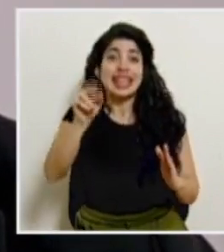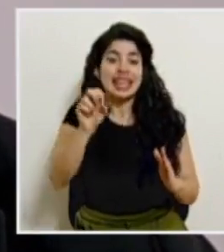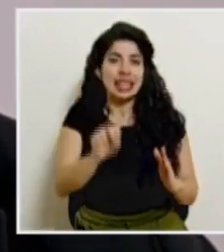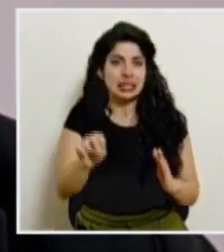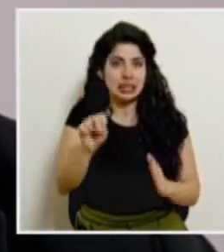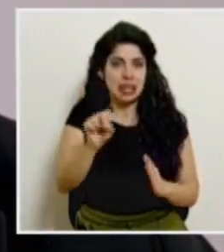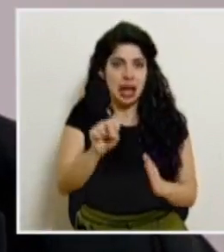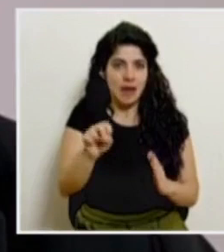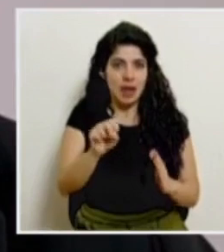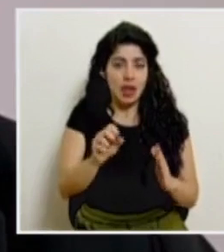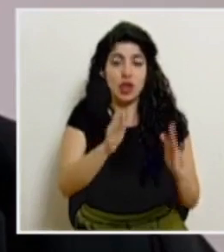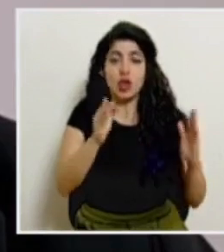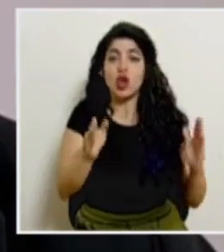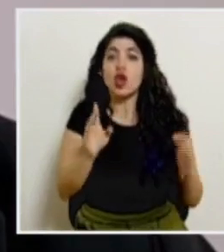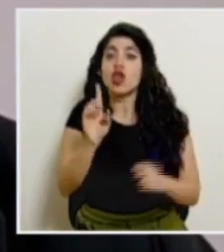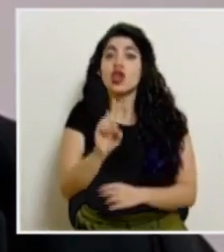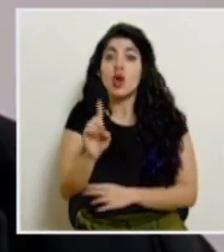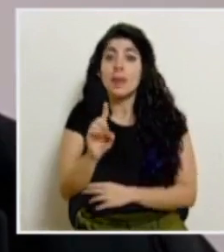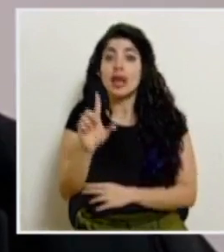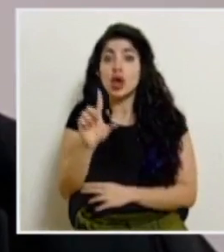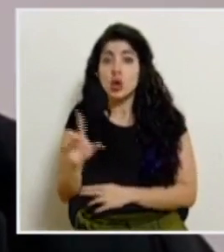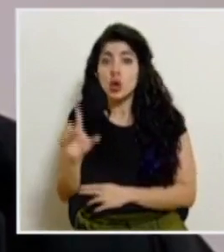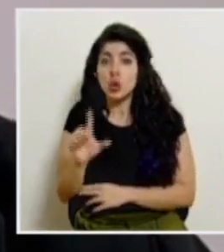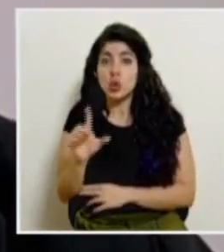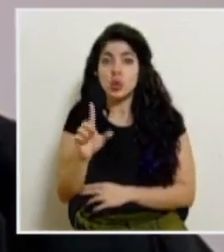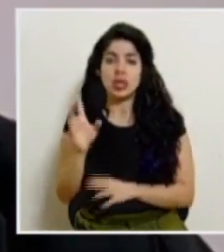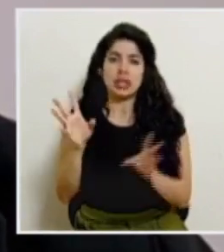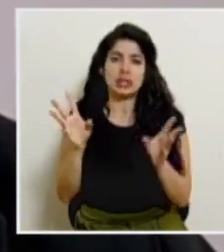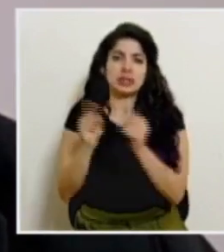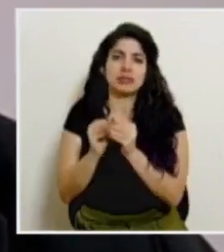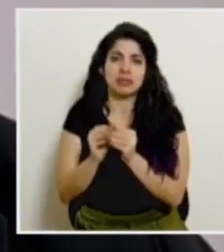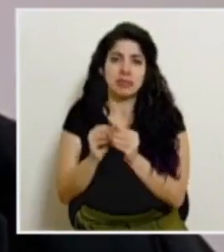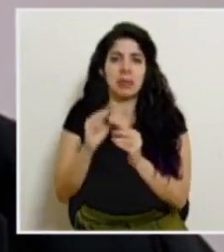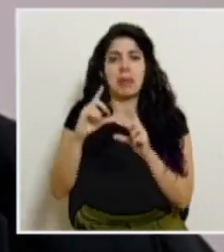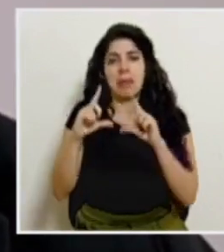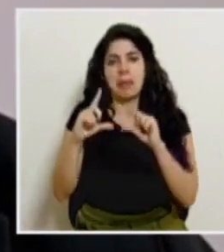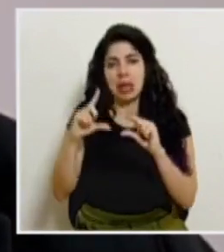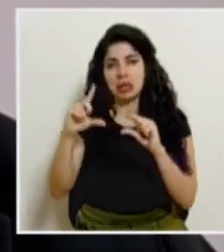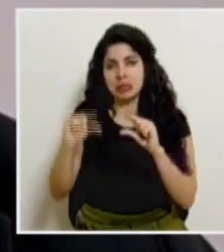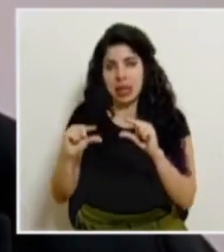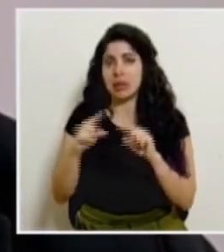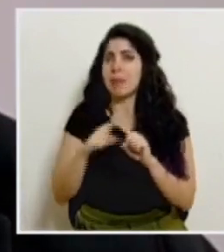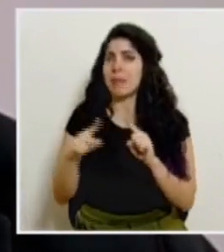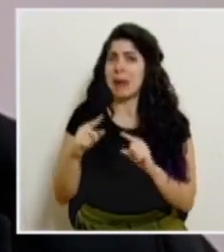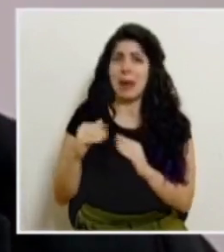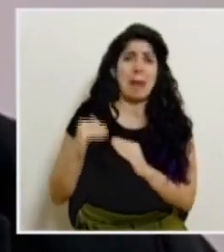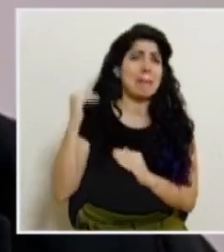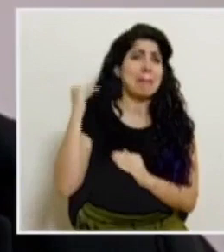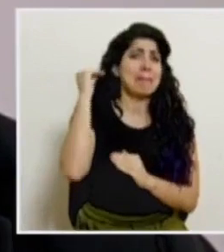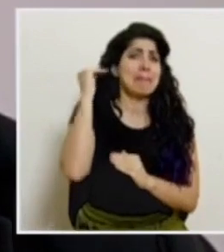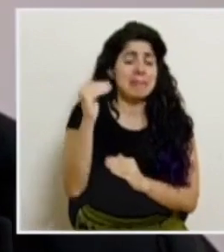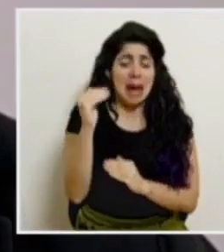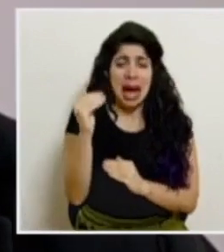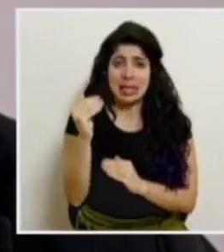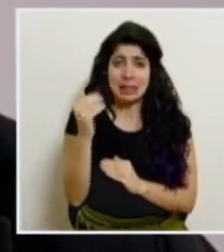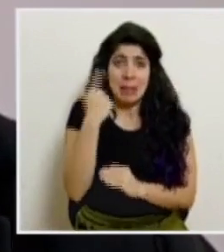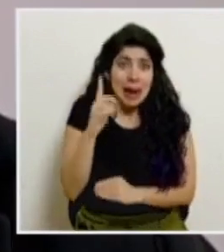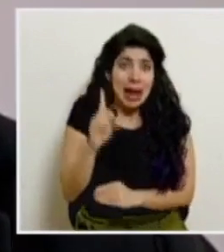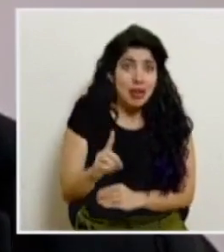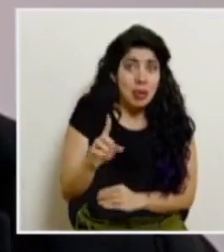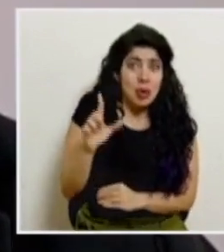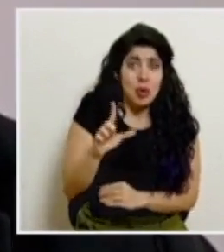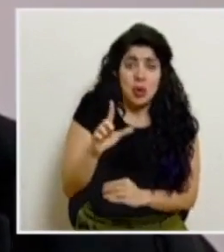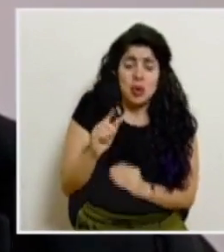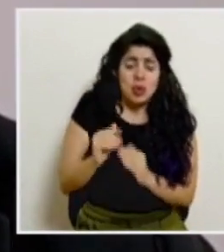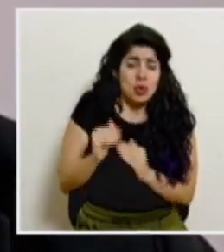sábado el domingo y el lunes como es de costumbre se reportan cifras menores pero siempre fueron las más altas para justamente un domingo o